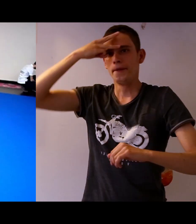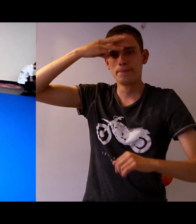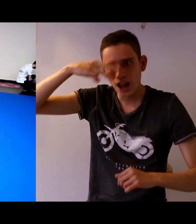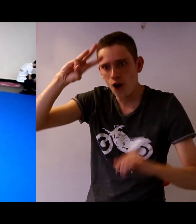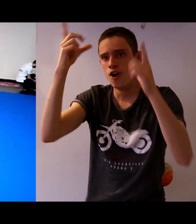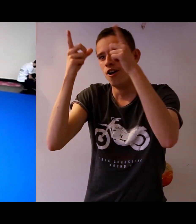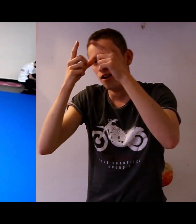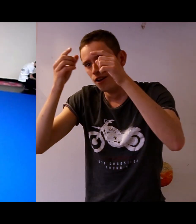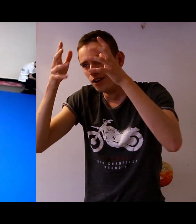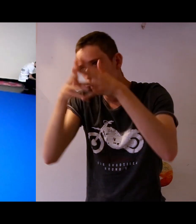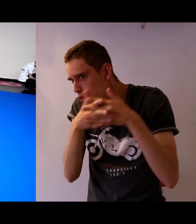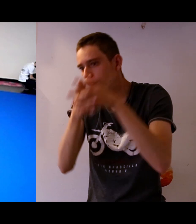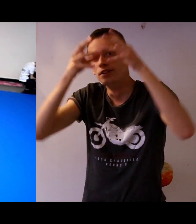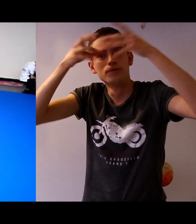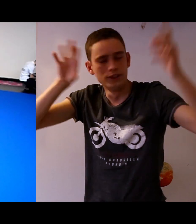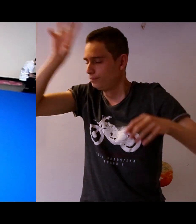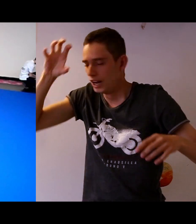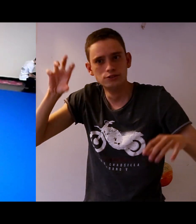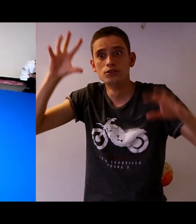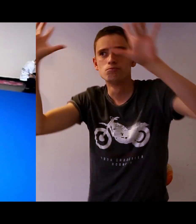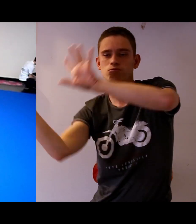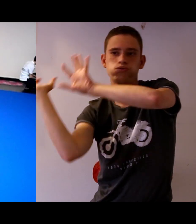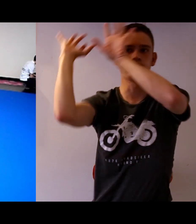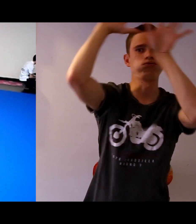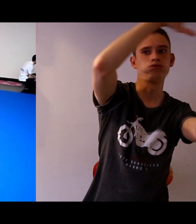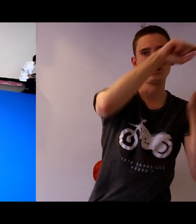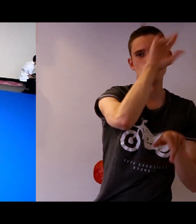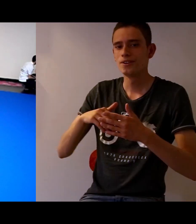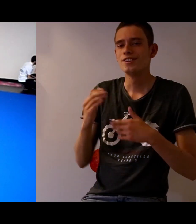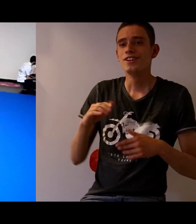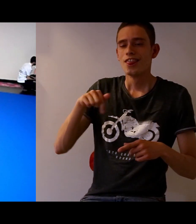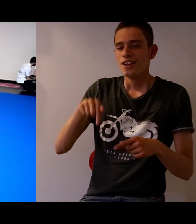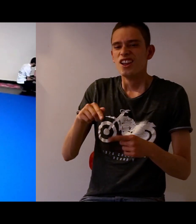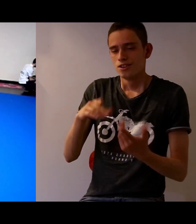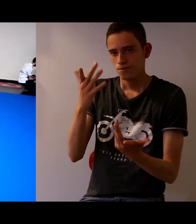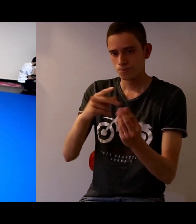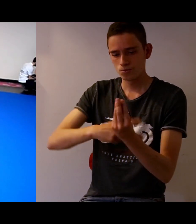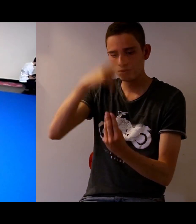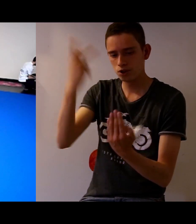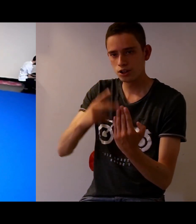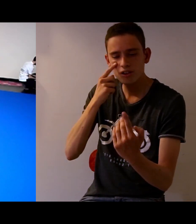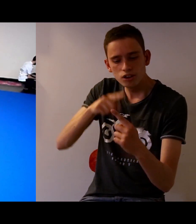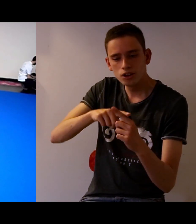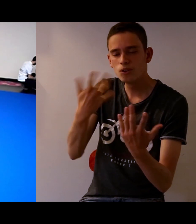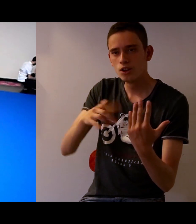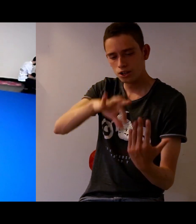había sido un torneo donde estaban solo oyentes de diferentes partes del mundo, de diferentes países.